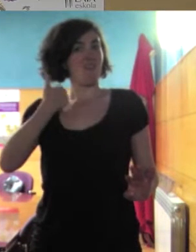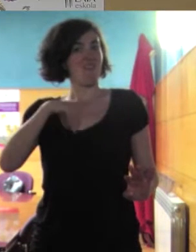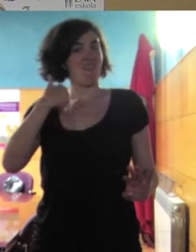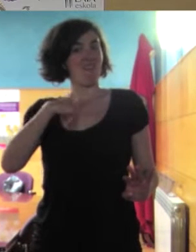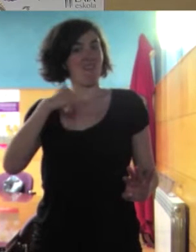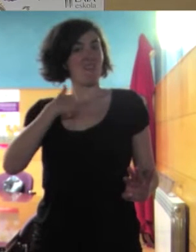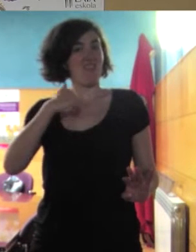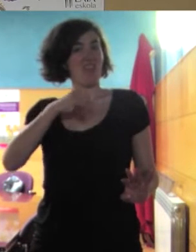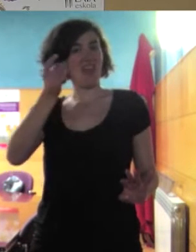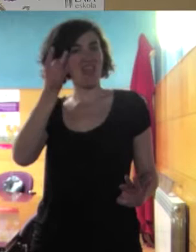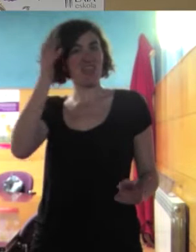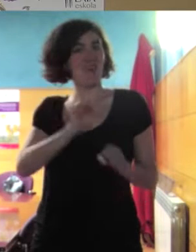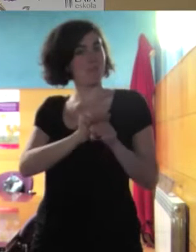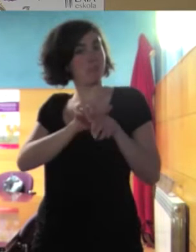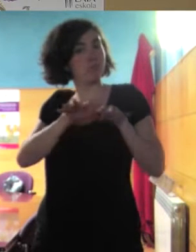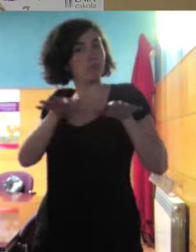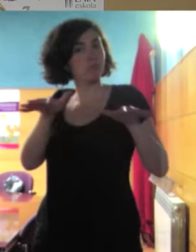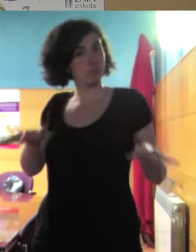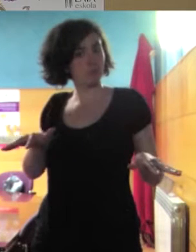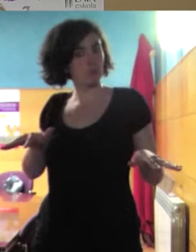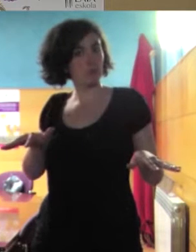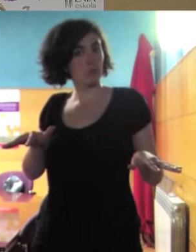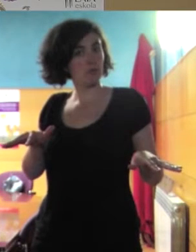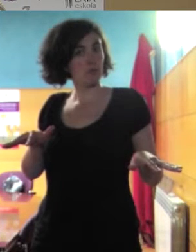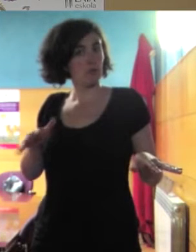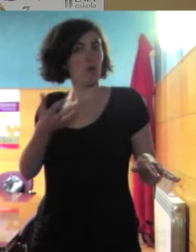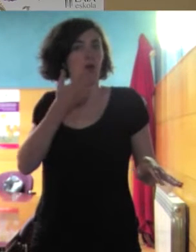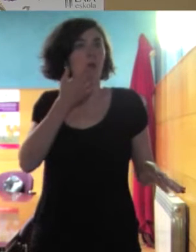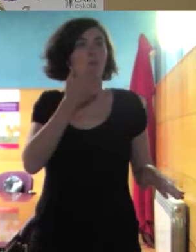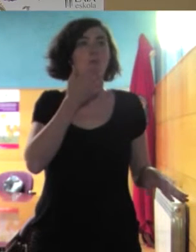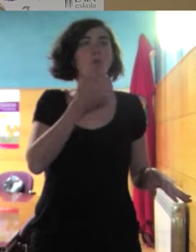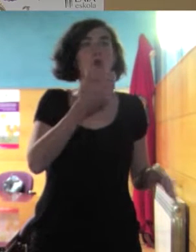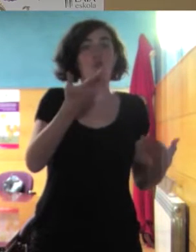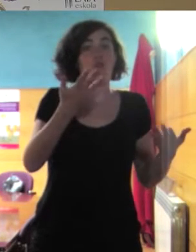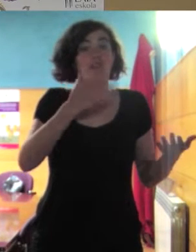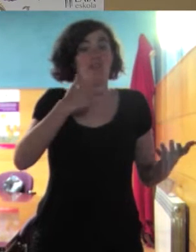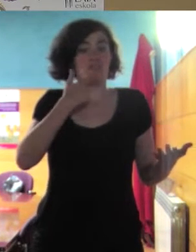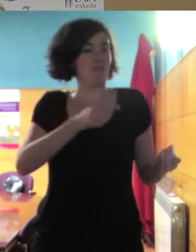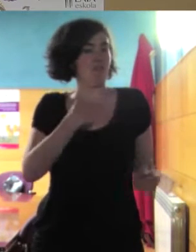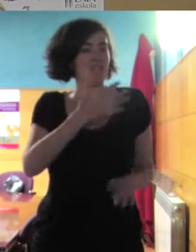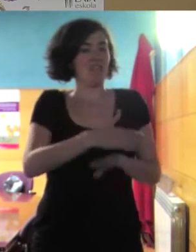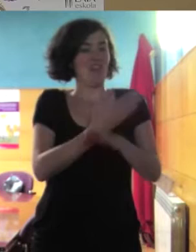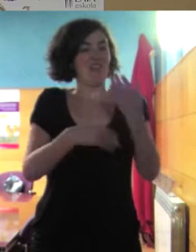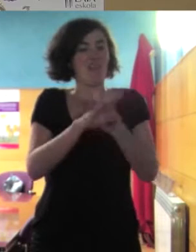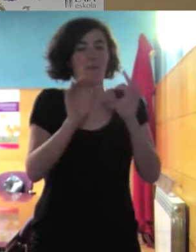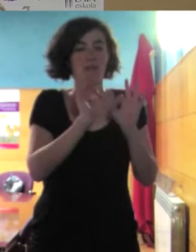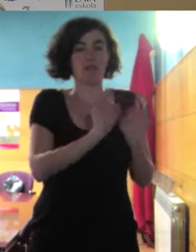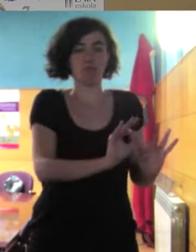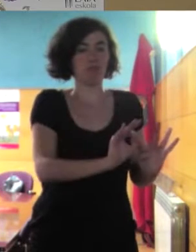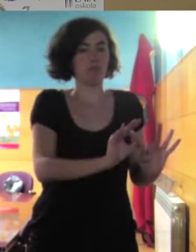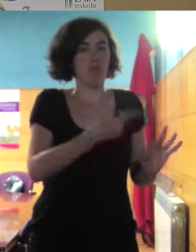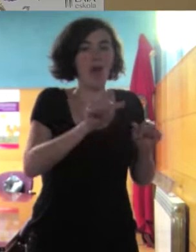de lo que pueden hacer y de lo que se espera de ellas y de ellos durante el día y se esperan cosas muy diferentes